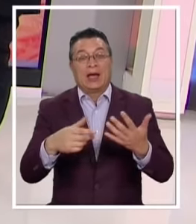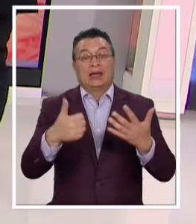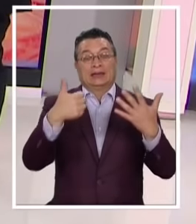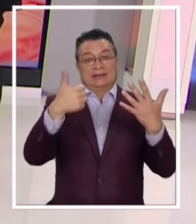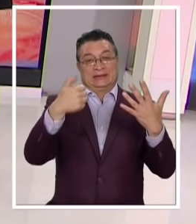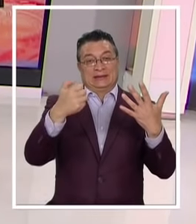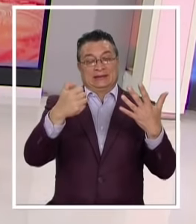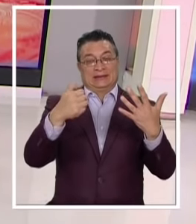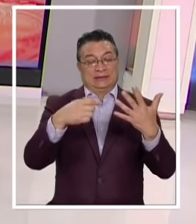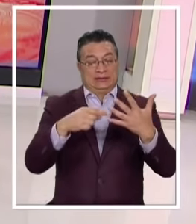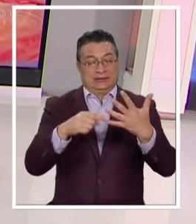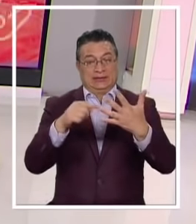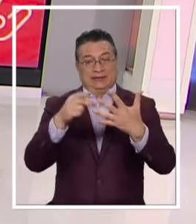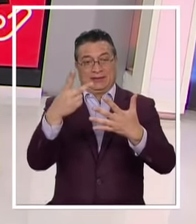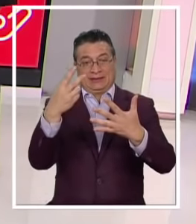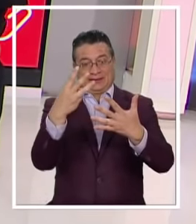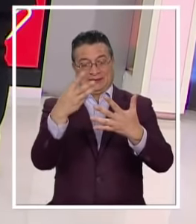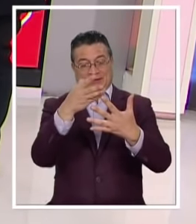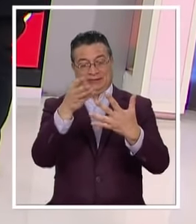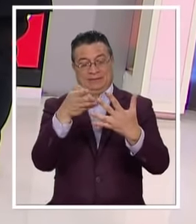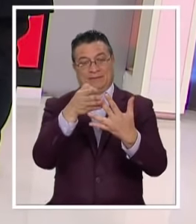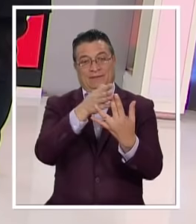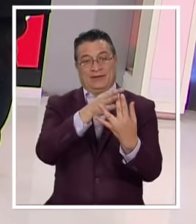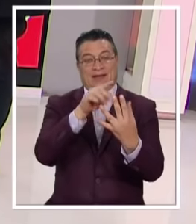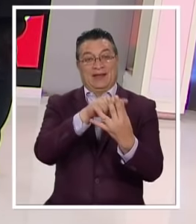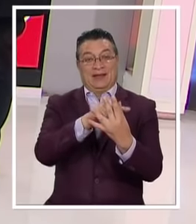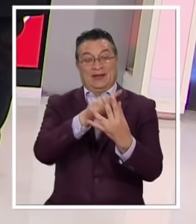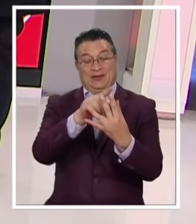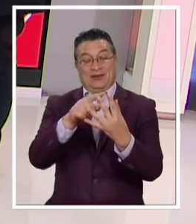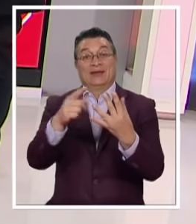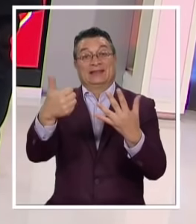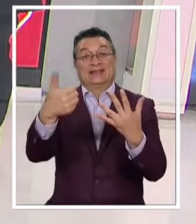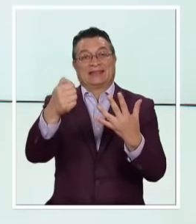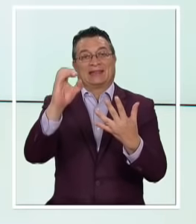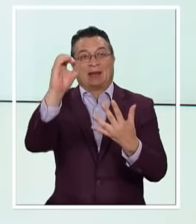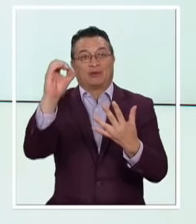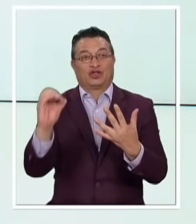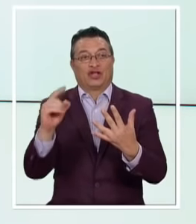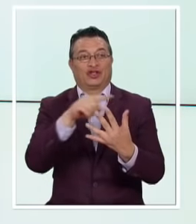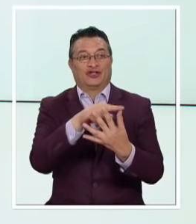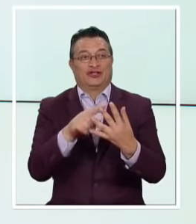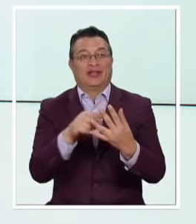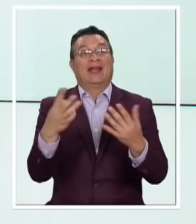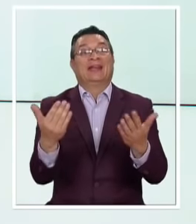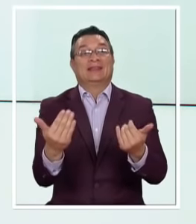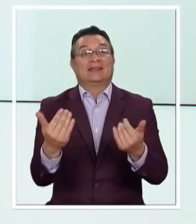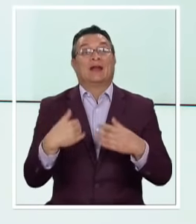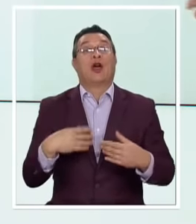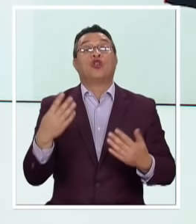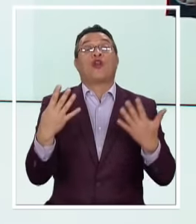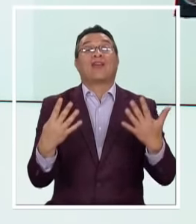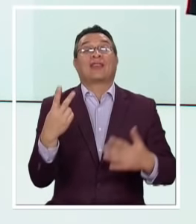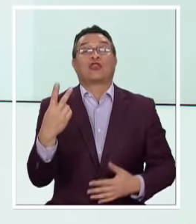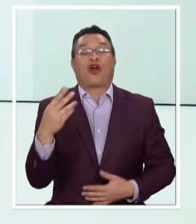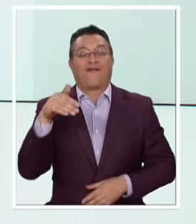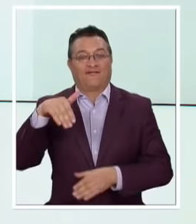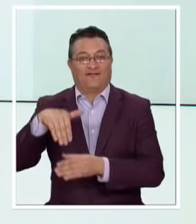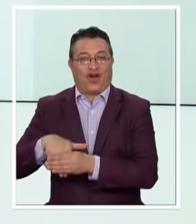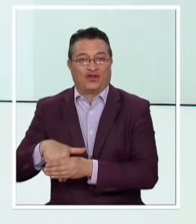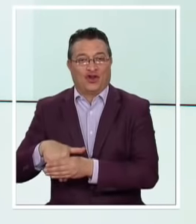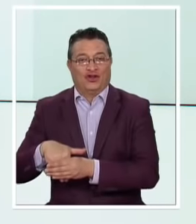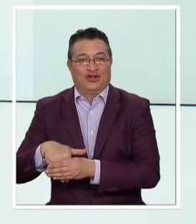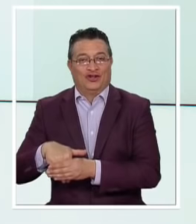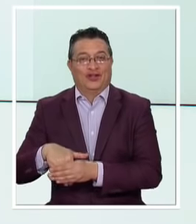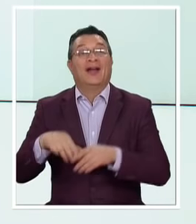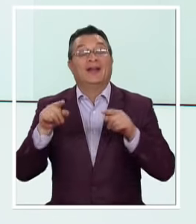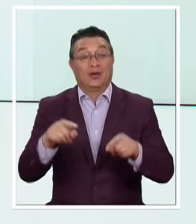revisémoslo Acá en la pantalla En la Cámara De diputadas y diputados Estos tres quintos Representaban 92 votos Porque recordemos Hay